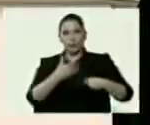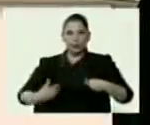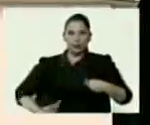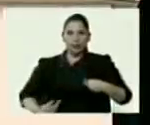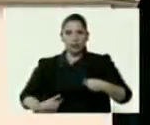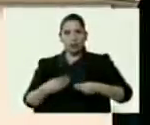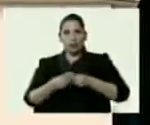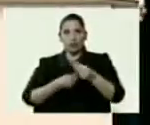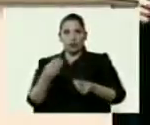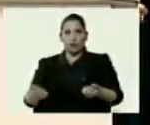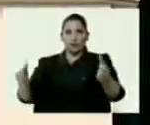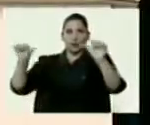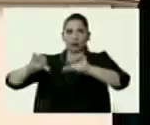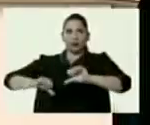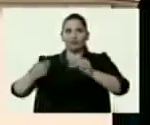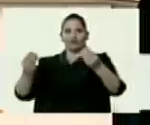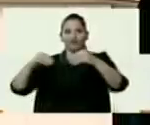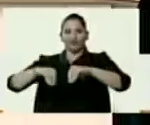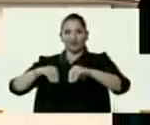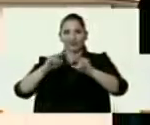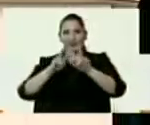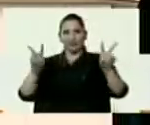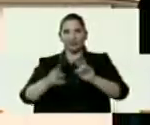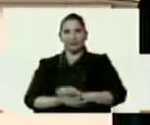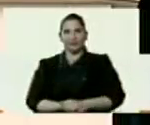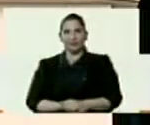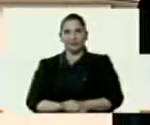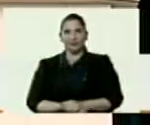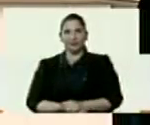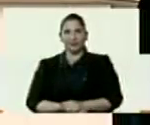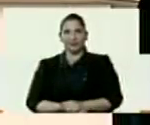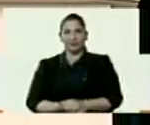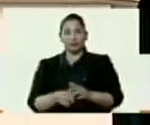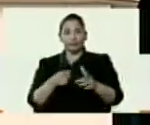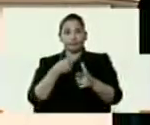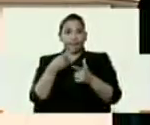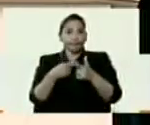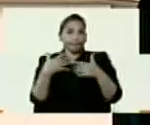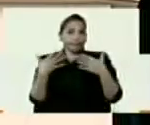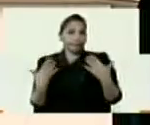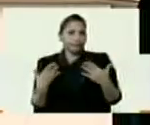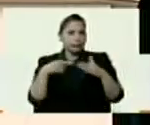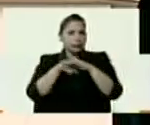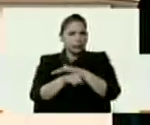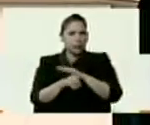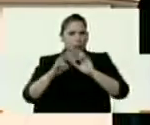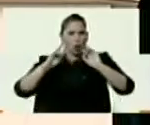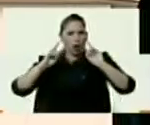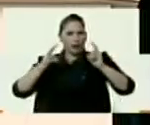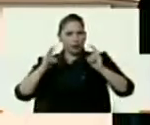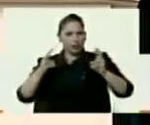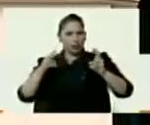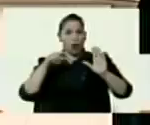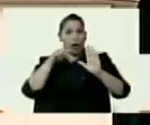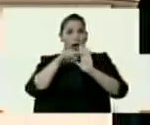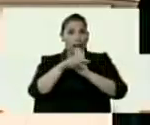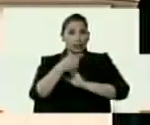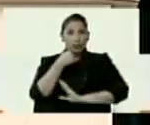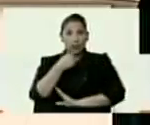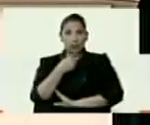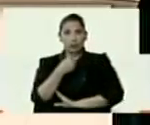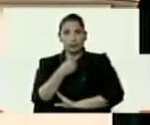los acuerdos de paz. Y entonces, entremos en el artículo. El artículo señala